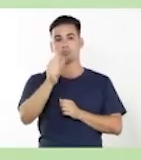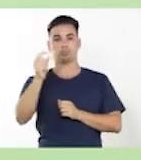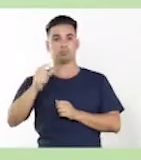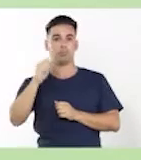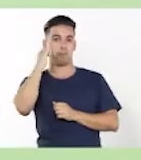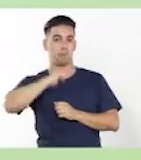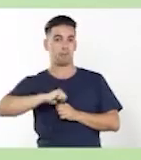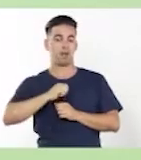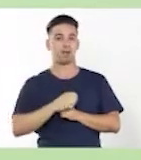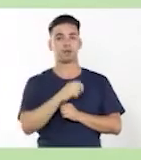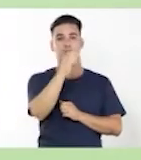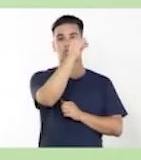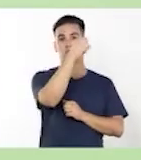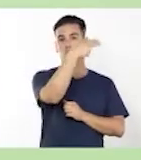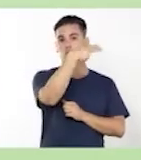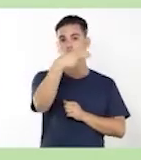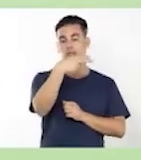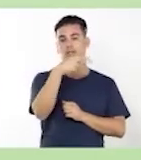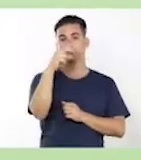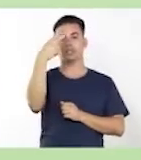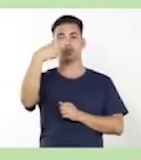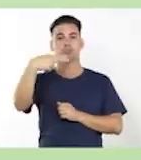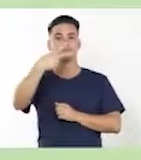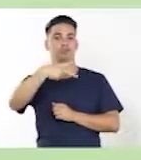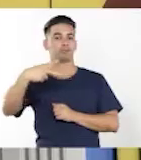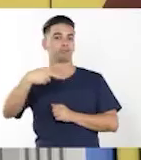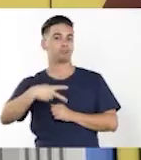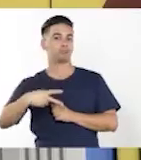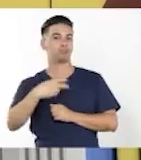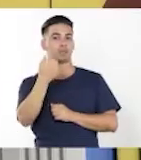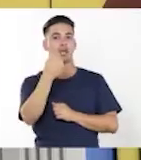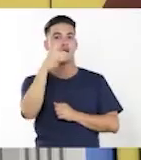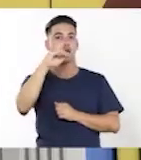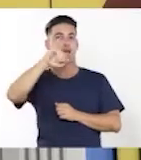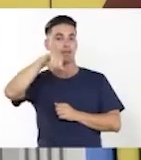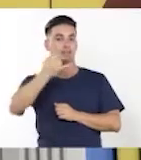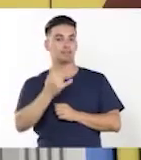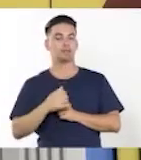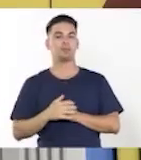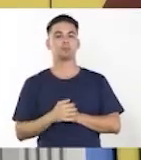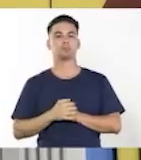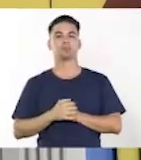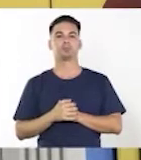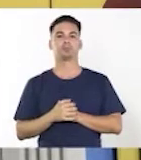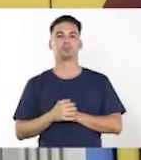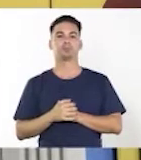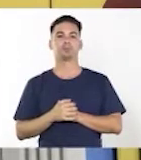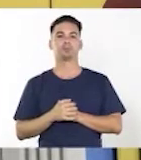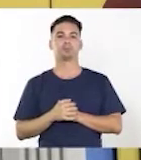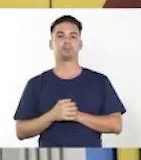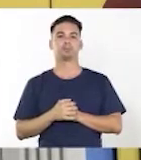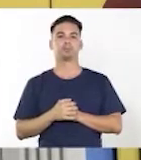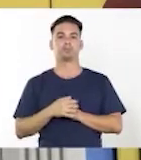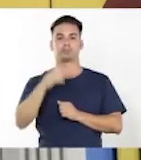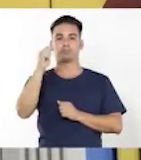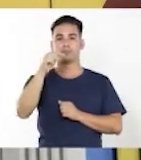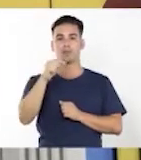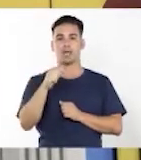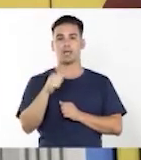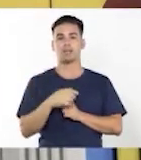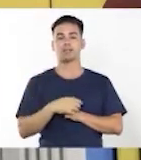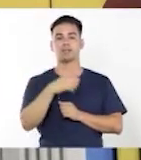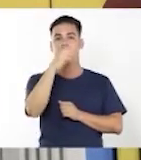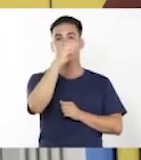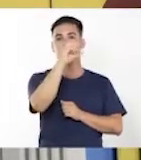teniendo en cuenta su valor comunicativo. En cuanto al sintagma nominal, este objetivo,